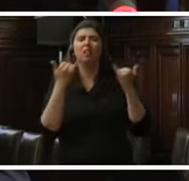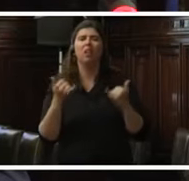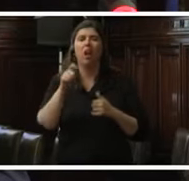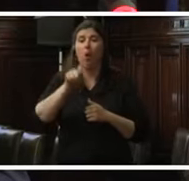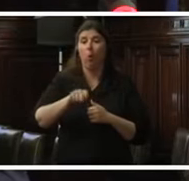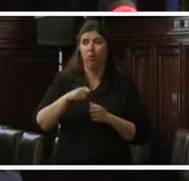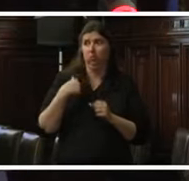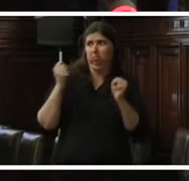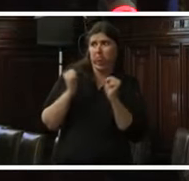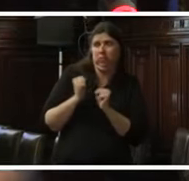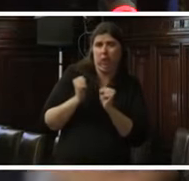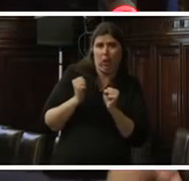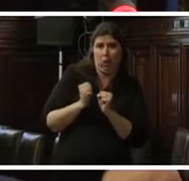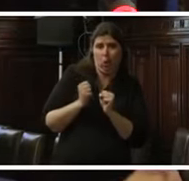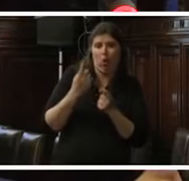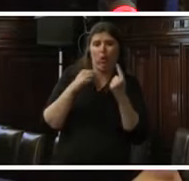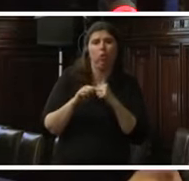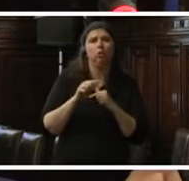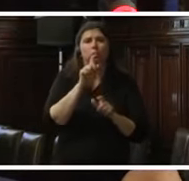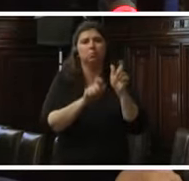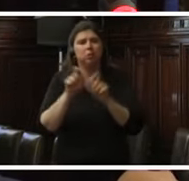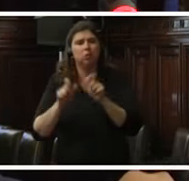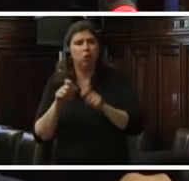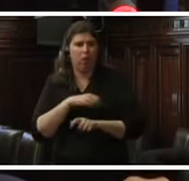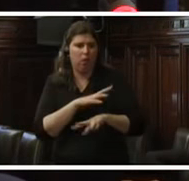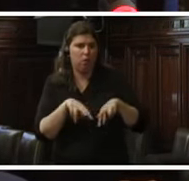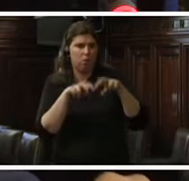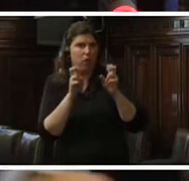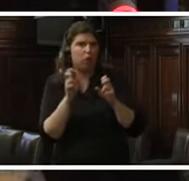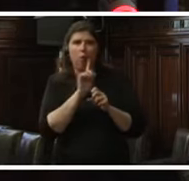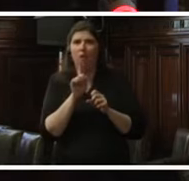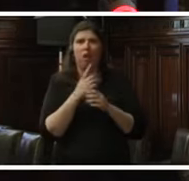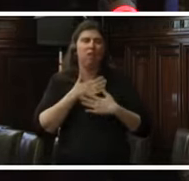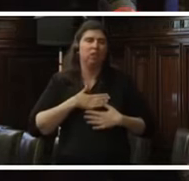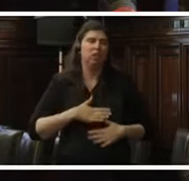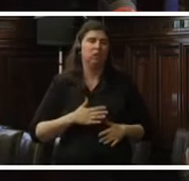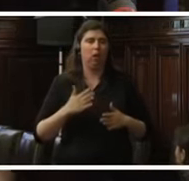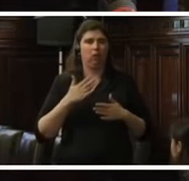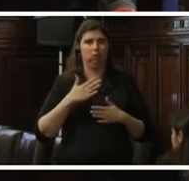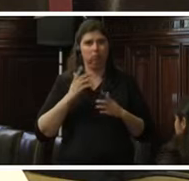miedo, ni un solo ciudadano podrá reposar tranquilo. Muchas gracias.